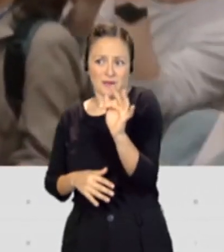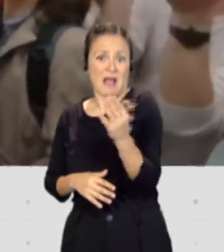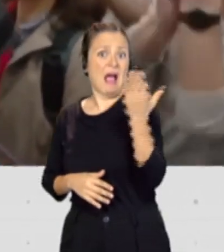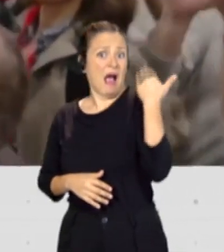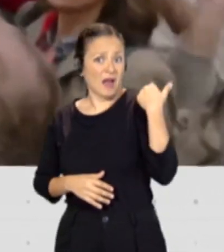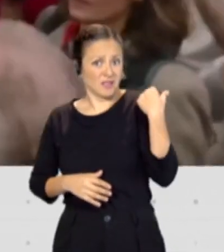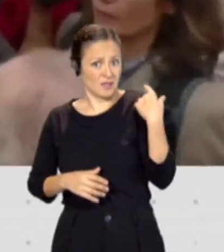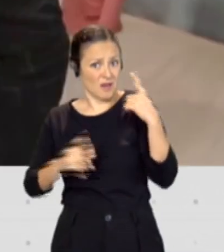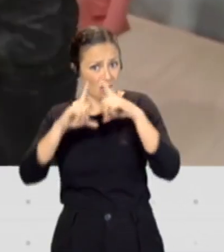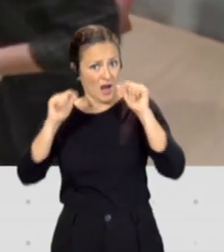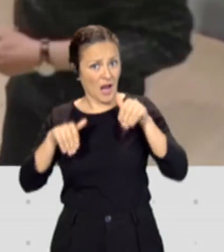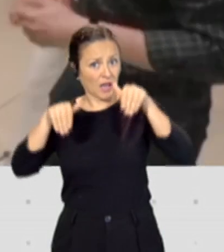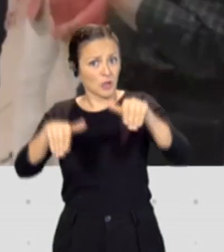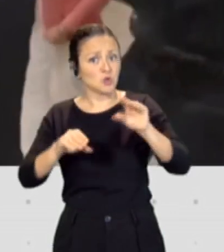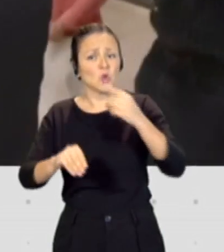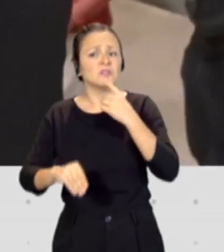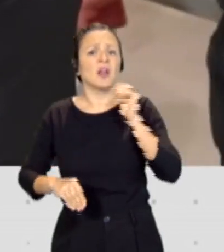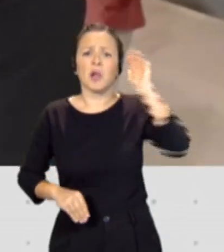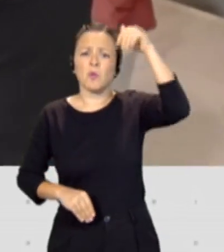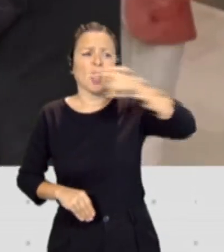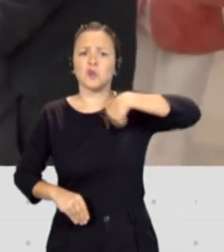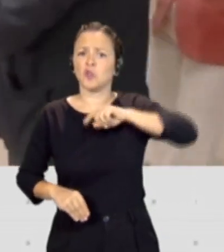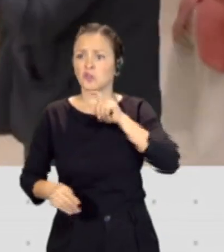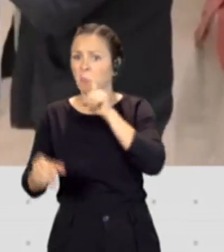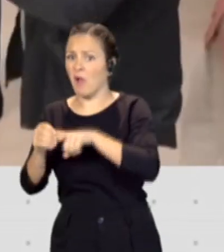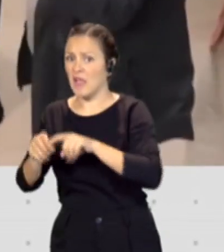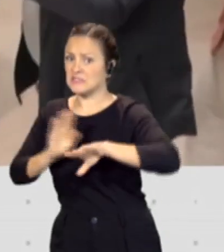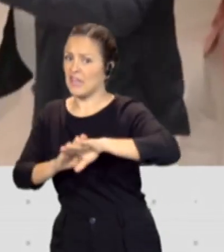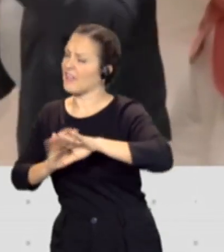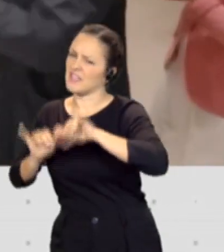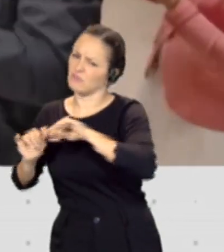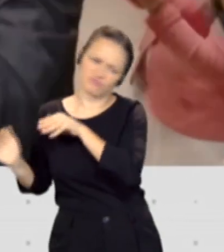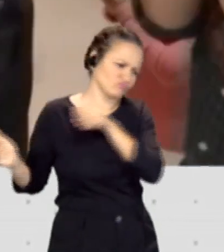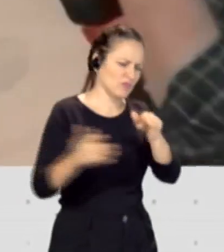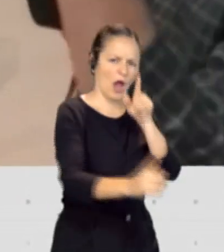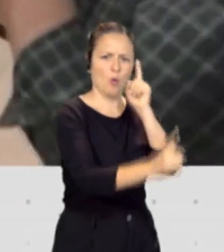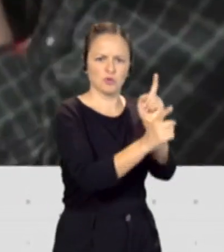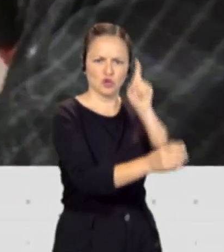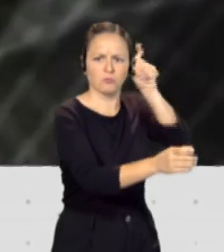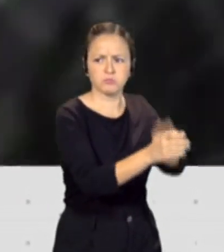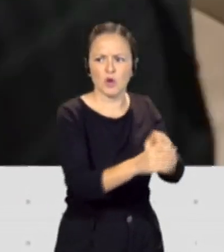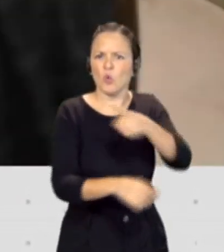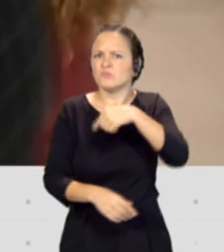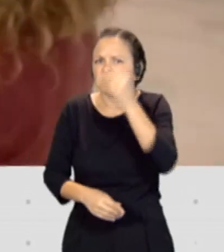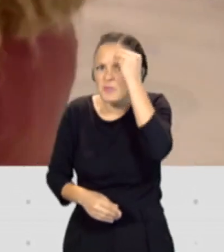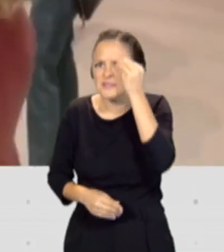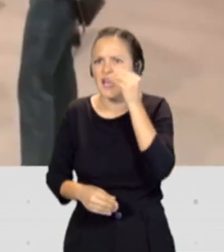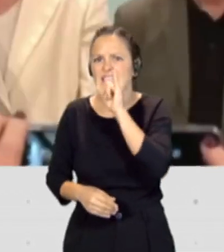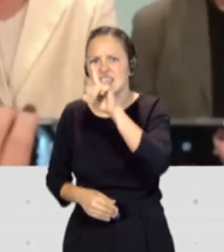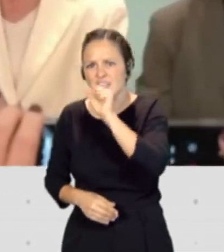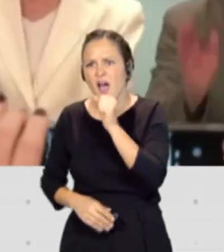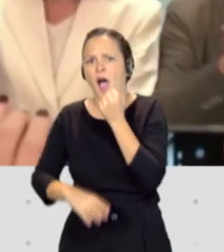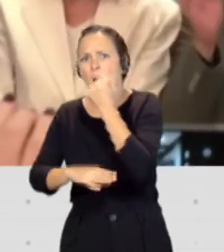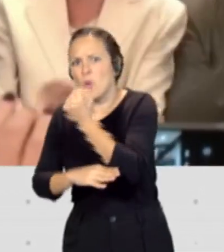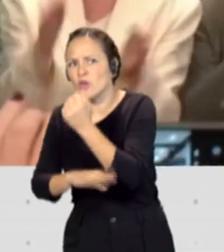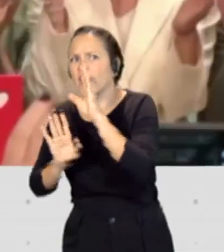Esquerra, dijo que los republicanos se irán a la oposición. ¿Cuál sería la alternativa? ¿Apoyar la investidura de Illa y luego quedarse fuera del gobierno? ¿Qué coste